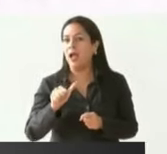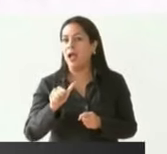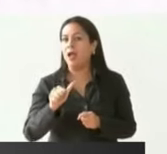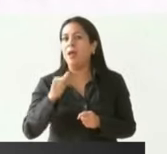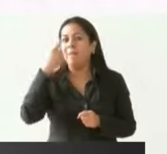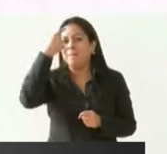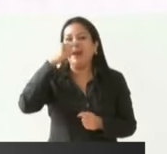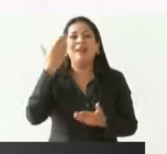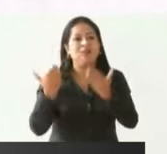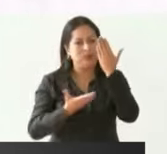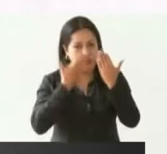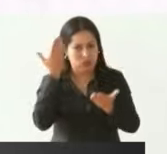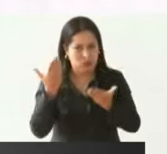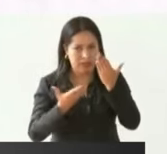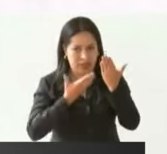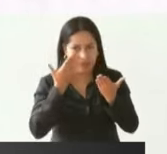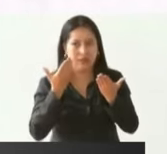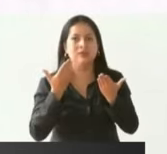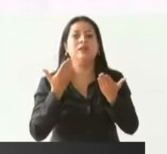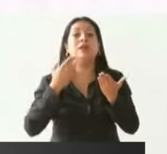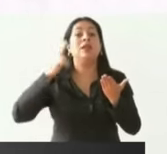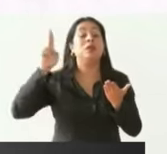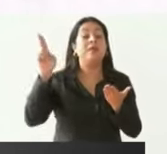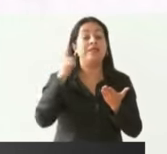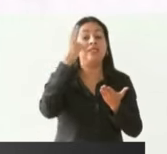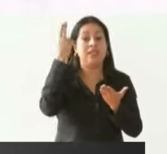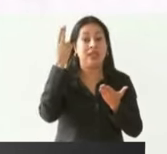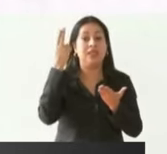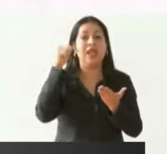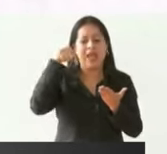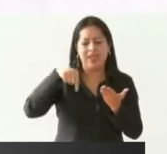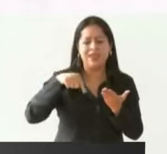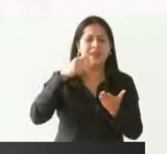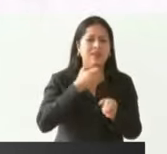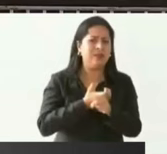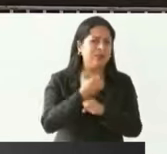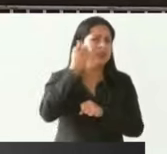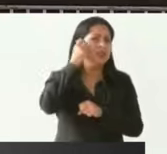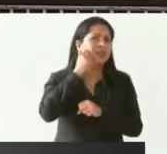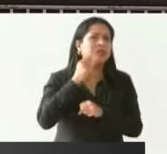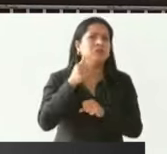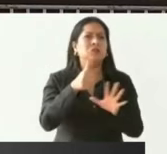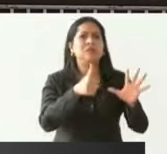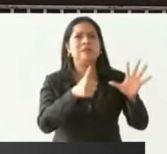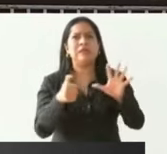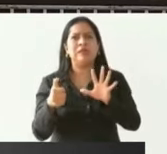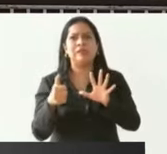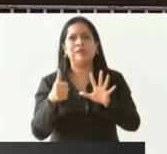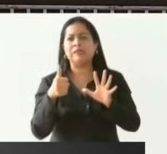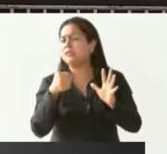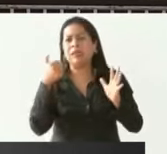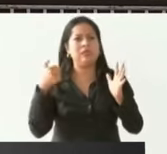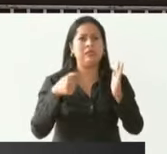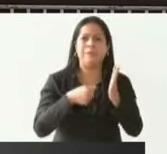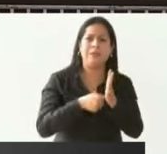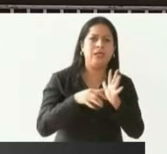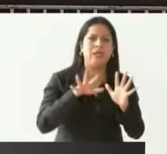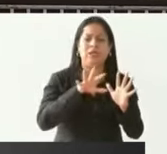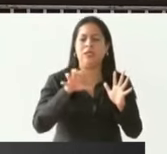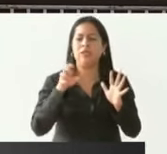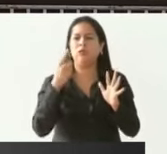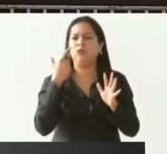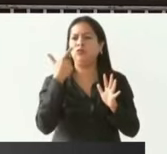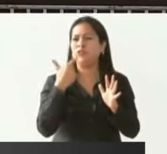están estudiando en la universidad. Aquí en Guerrero son seis mil quinientos siete